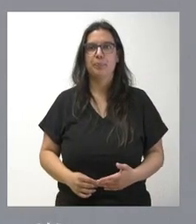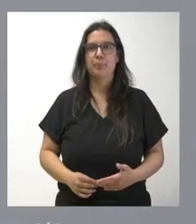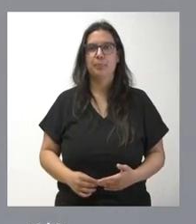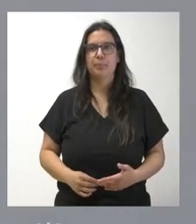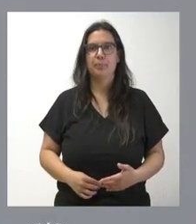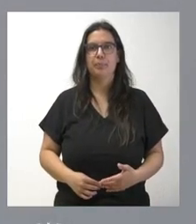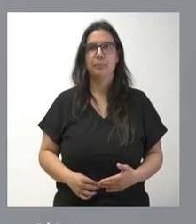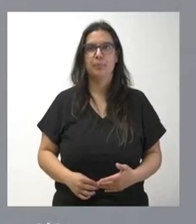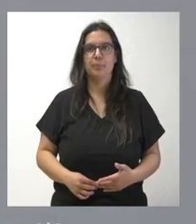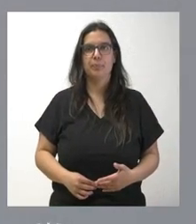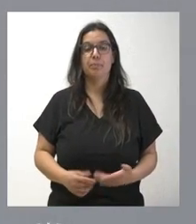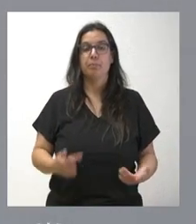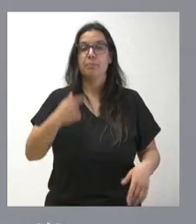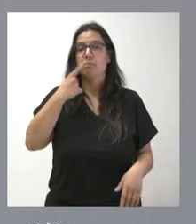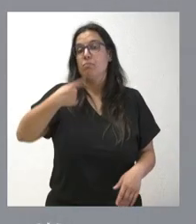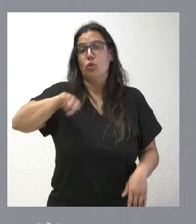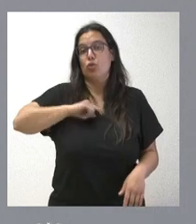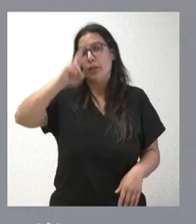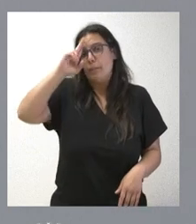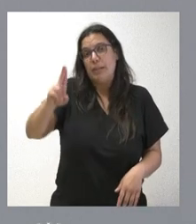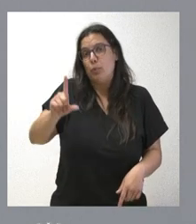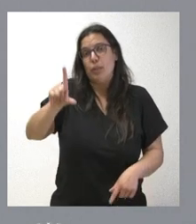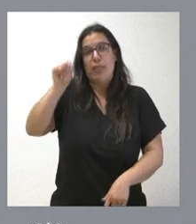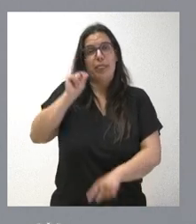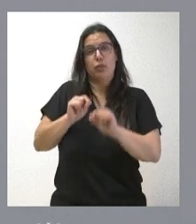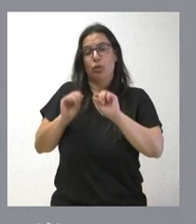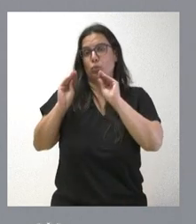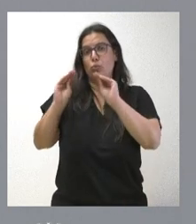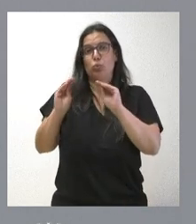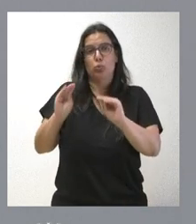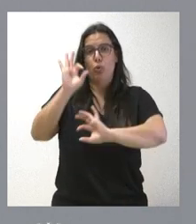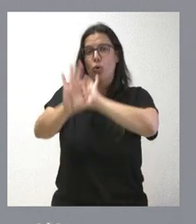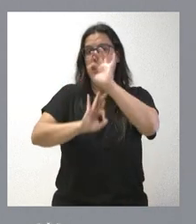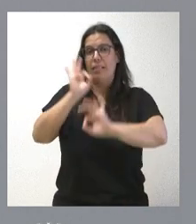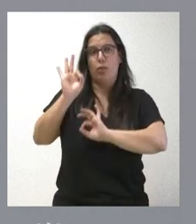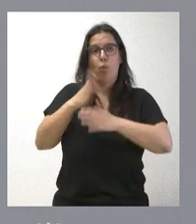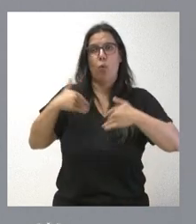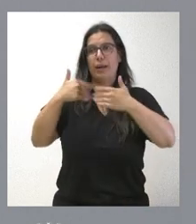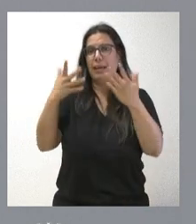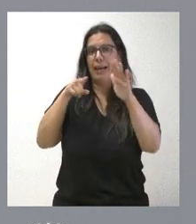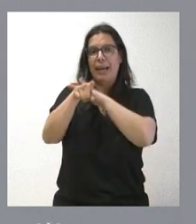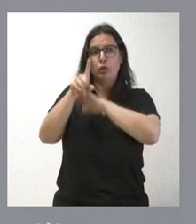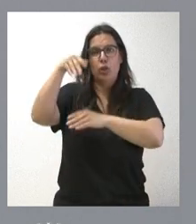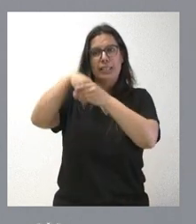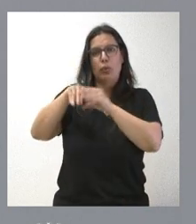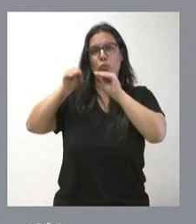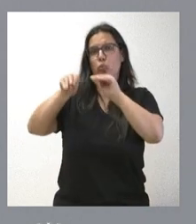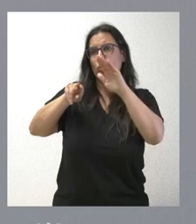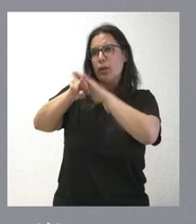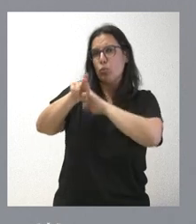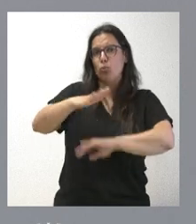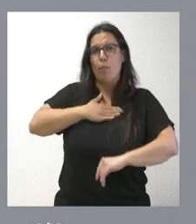Yo ya le he dicho que respetamos completamente la decisión que pueda tomar cualquier organización interna en la gestión de sus recursos, de los recursos